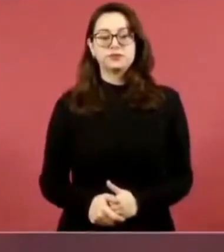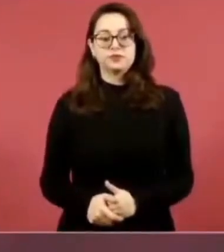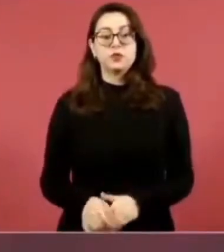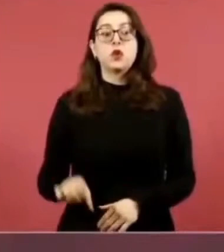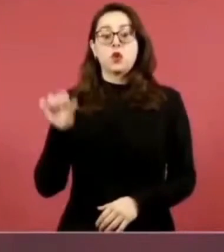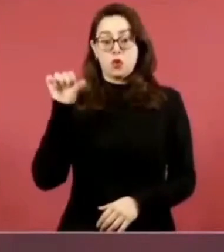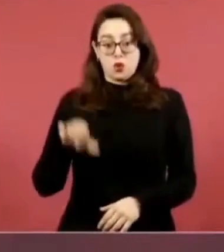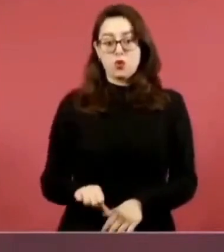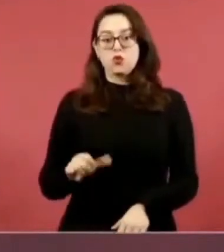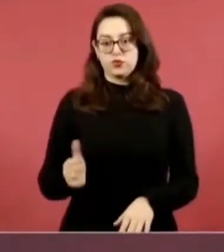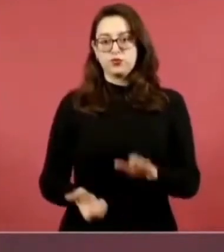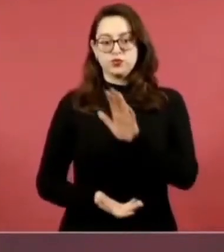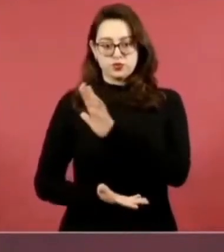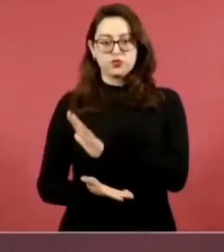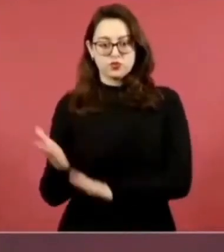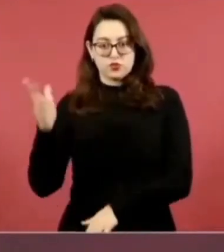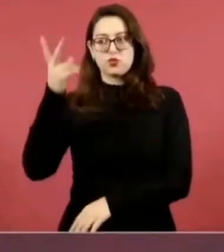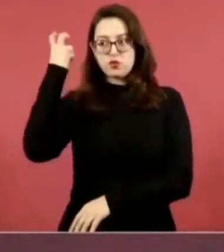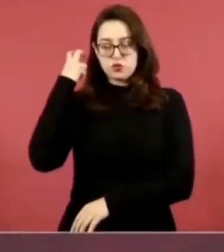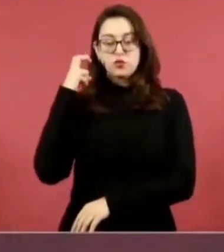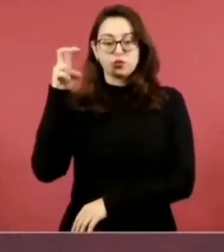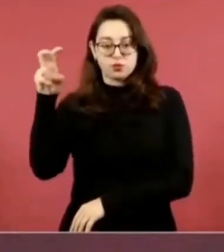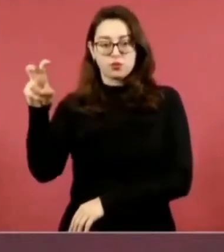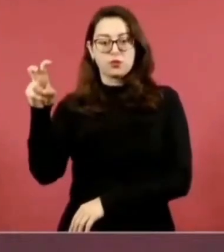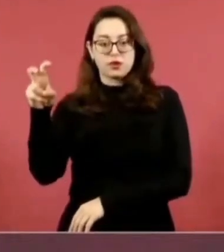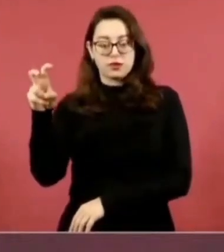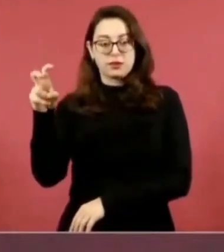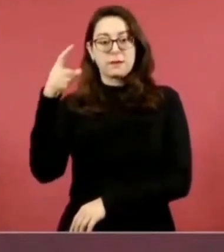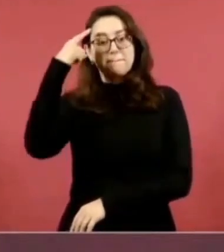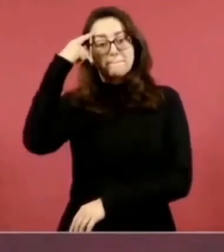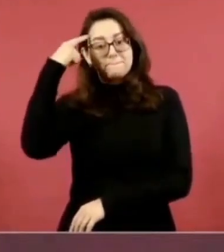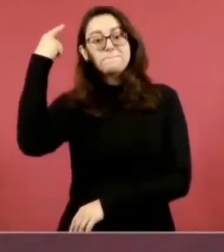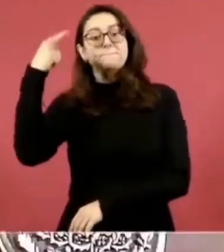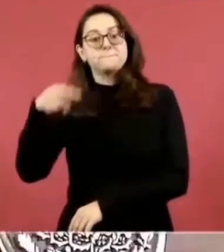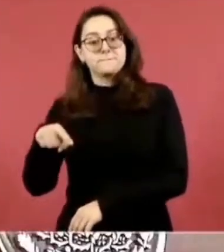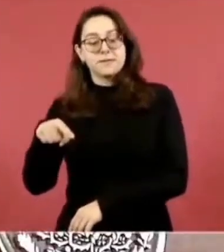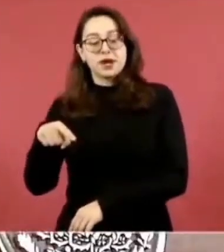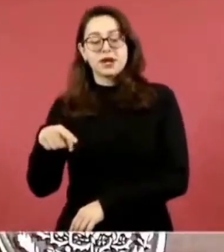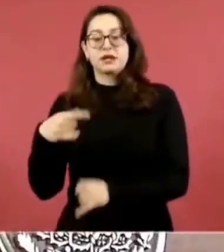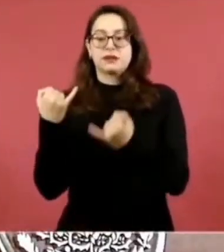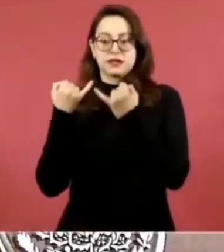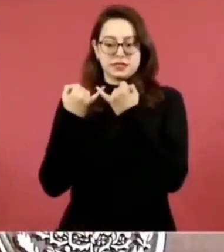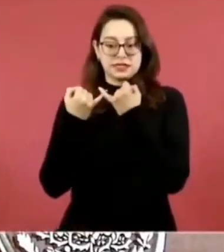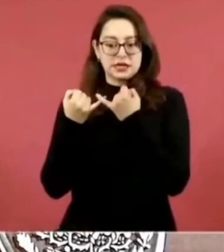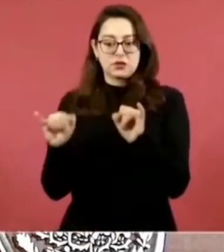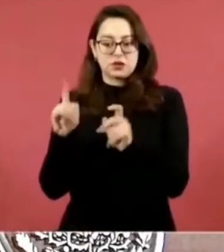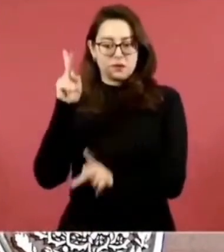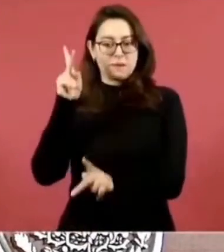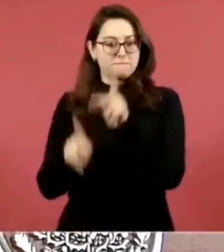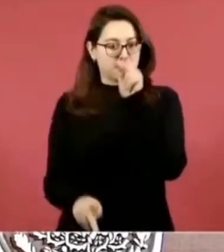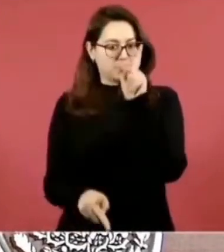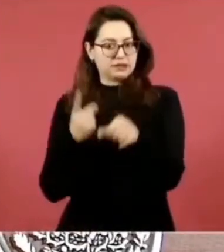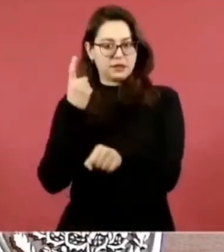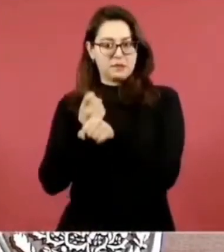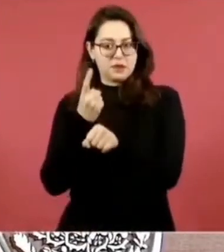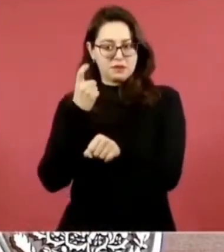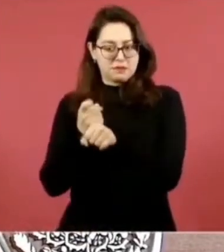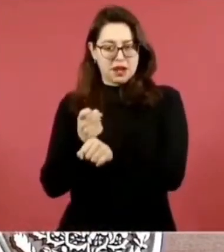ir allá a inaugurar una primera etapa de este plan